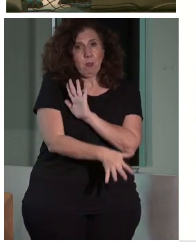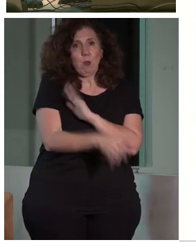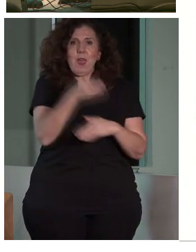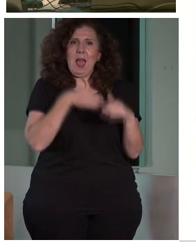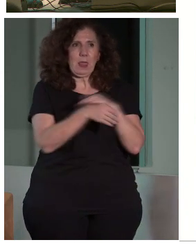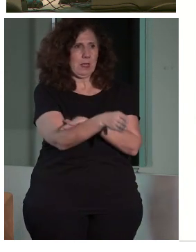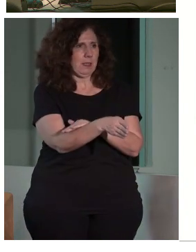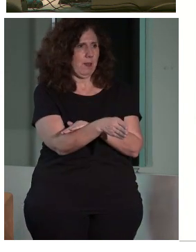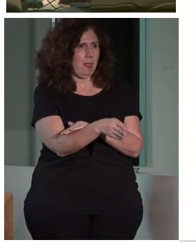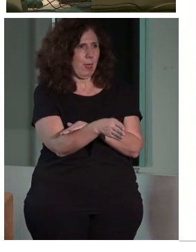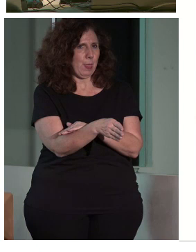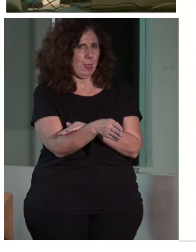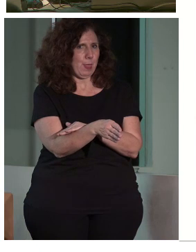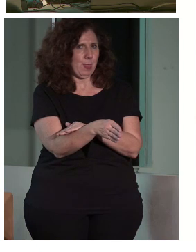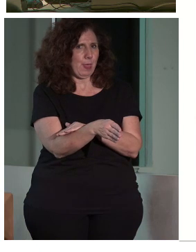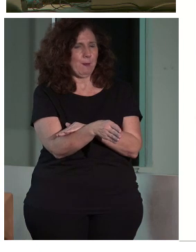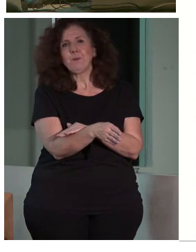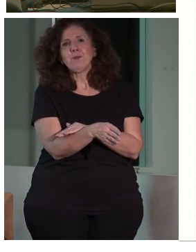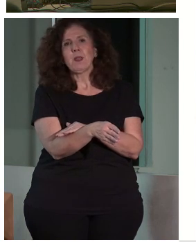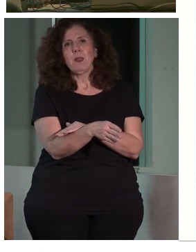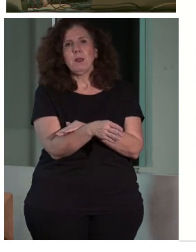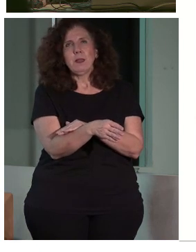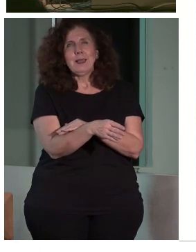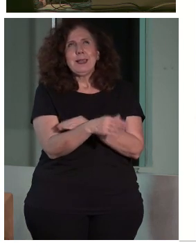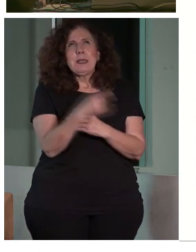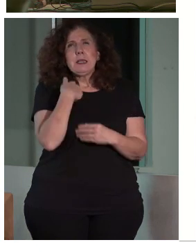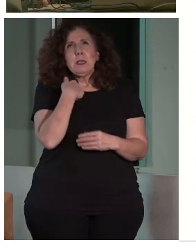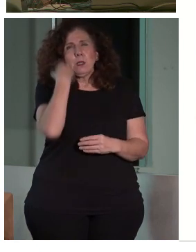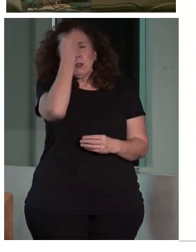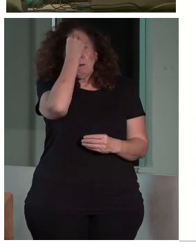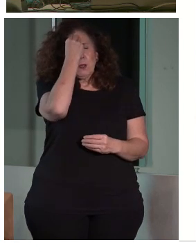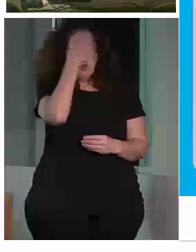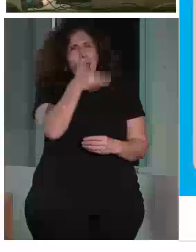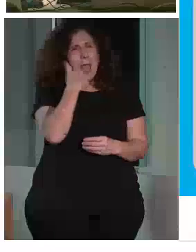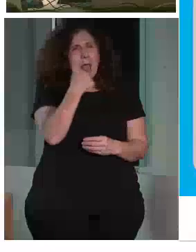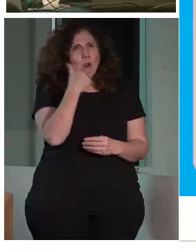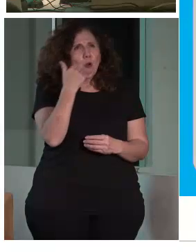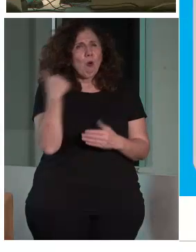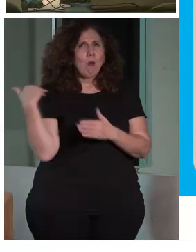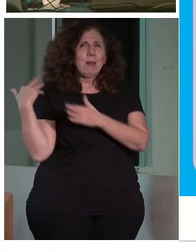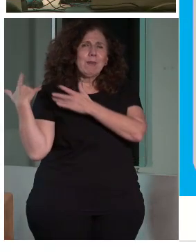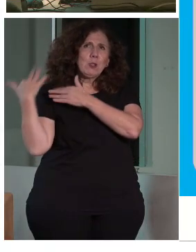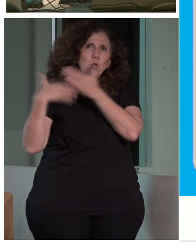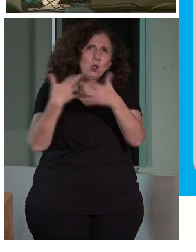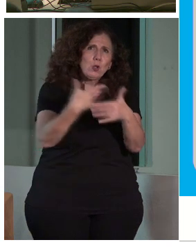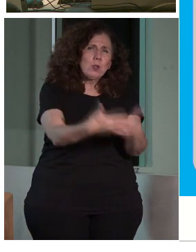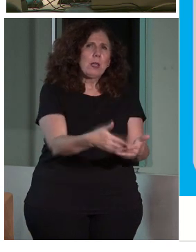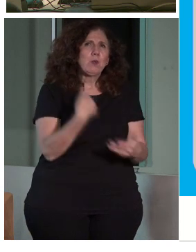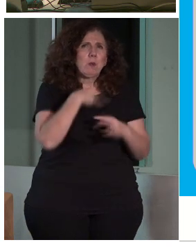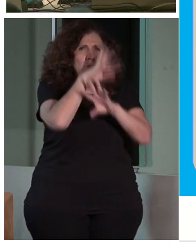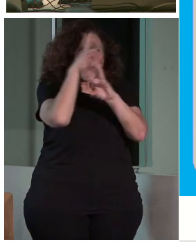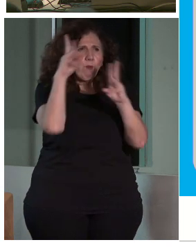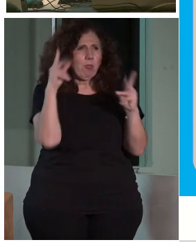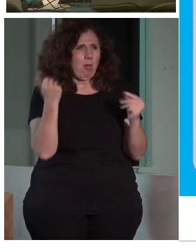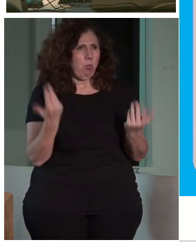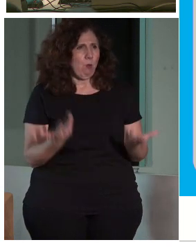Y creo que algo en el camino hemos olvidado, que algo… Evidentemente, esas necesidades